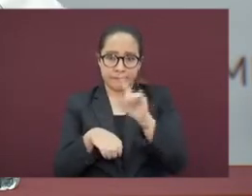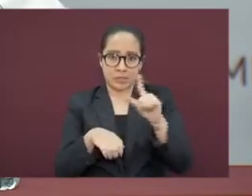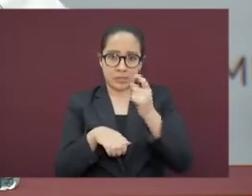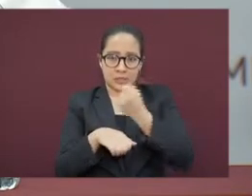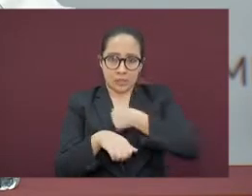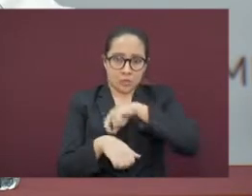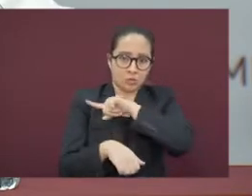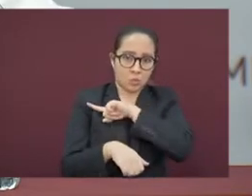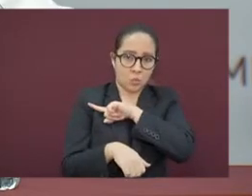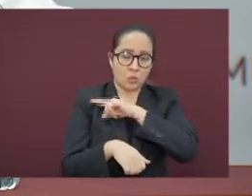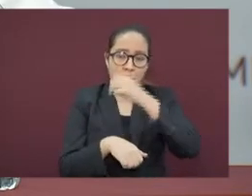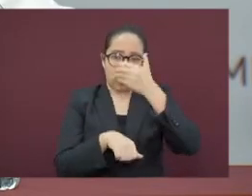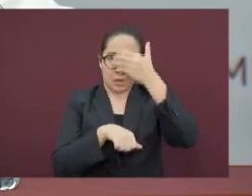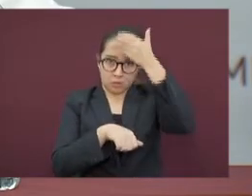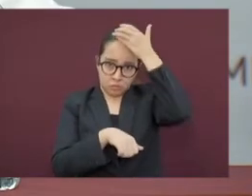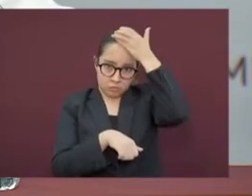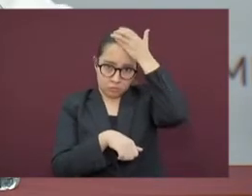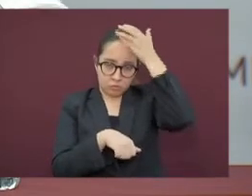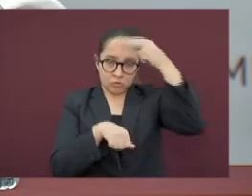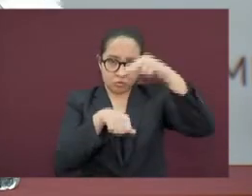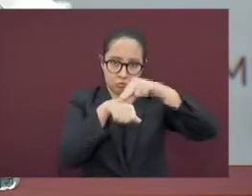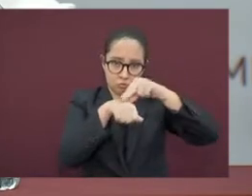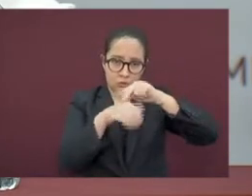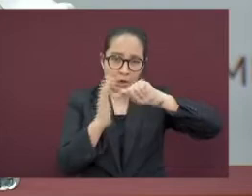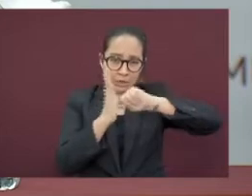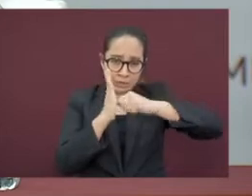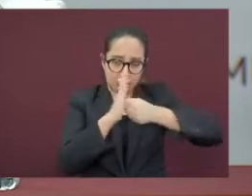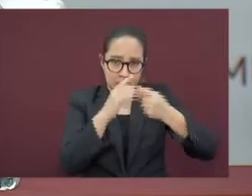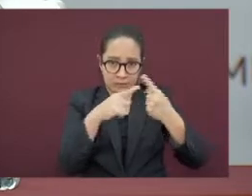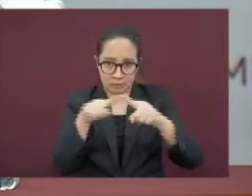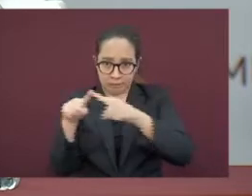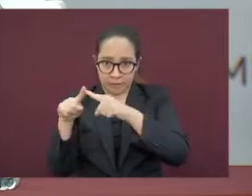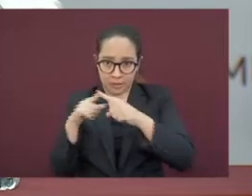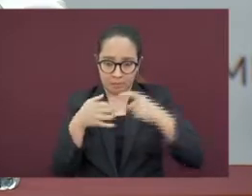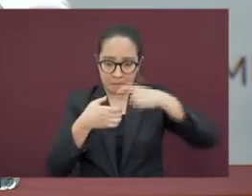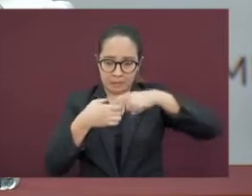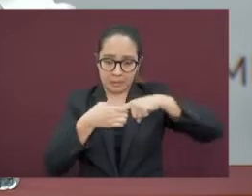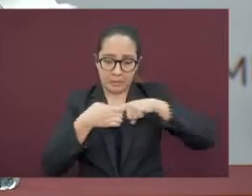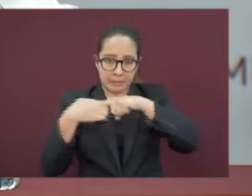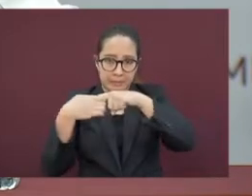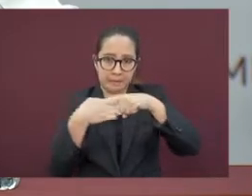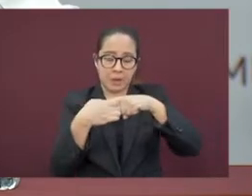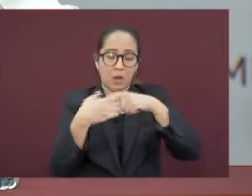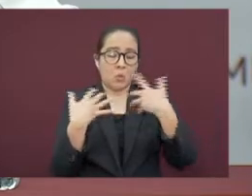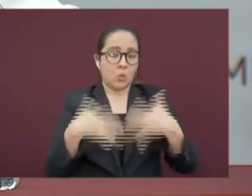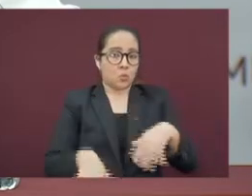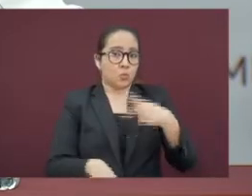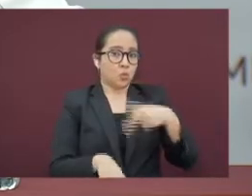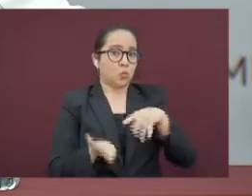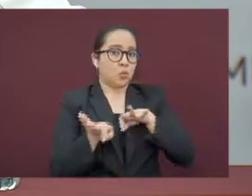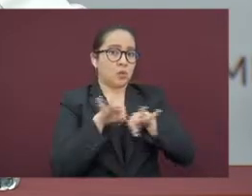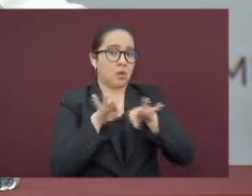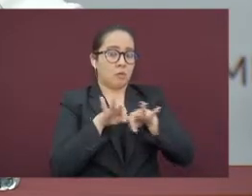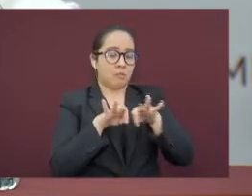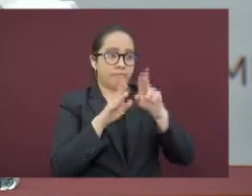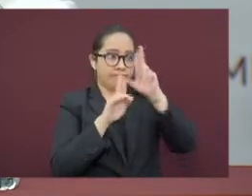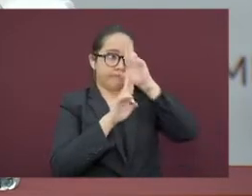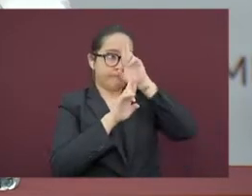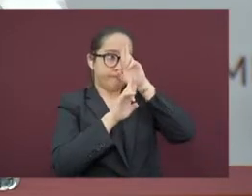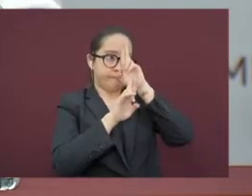enfermeras, técnicos. Todo esto haciendo un gran trabajo admirable.